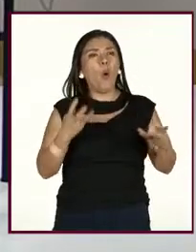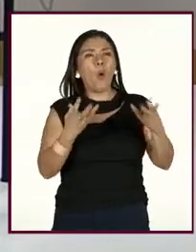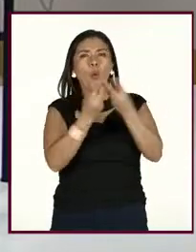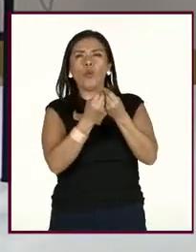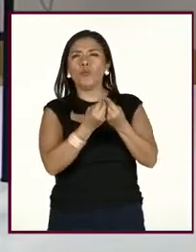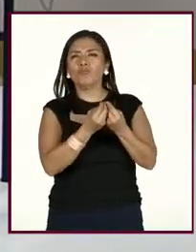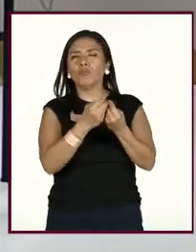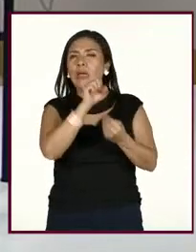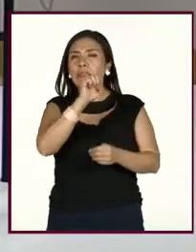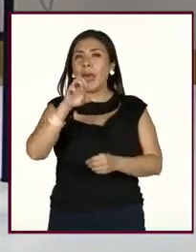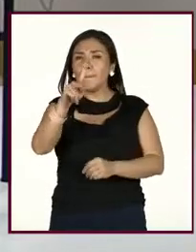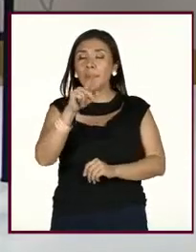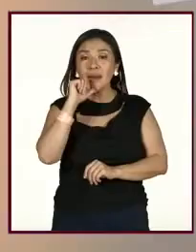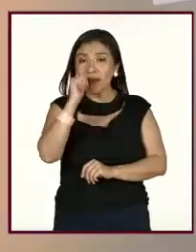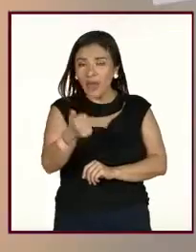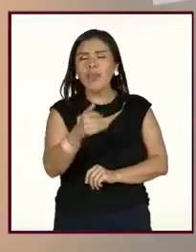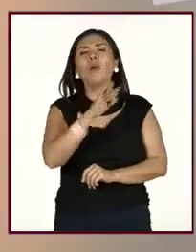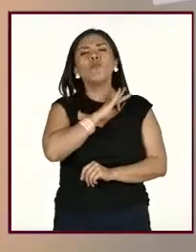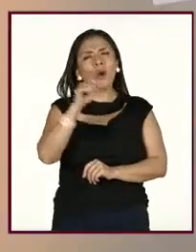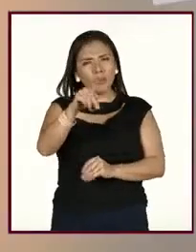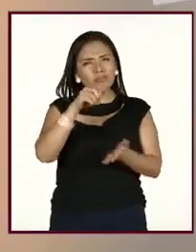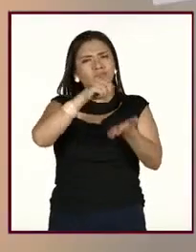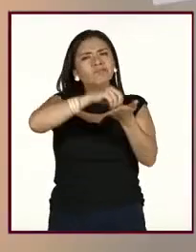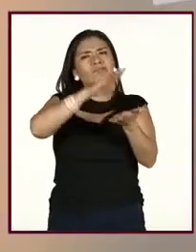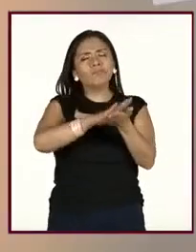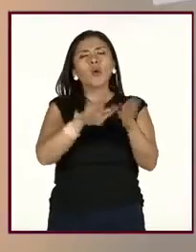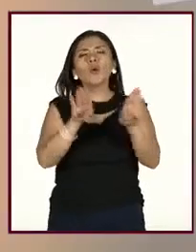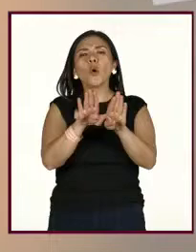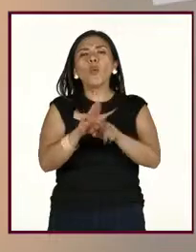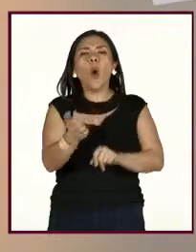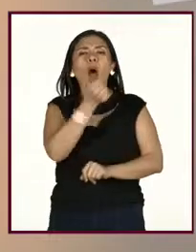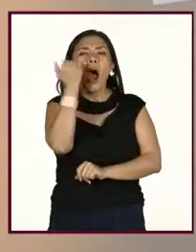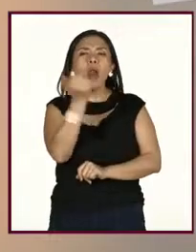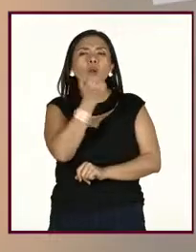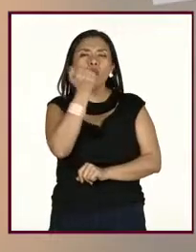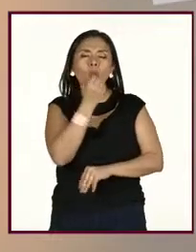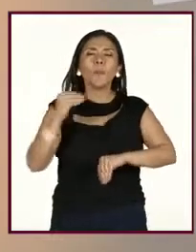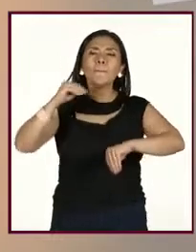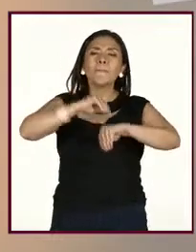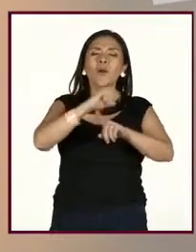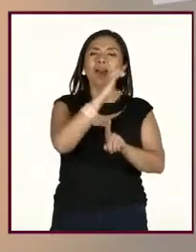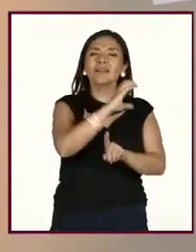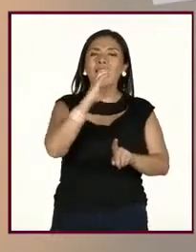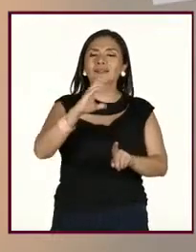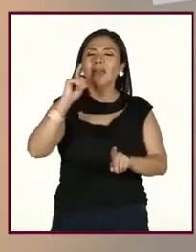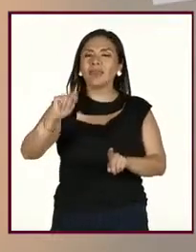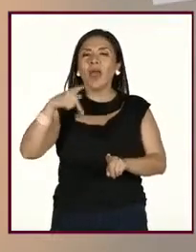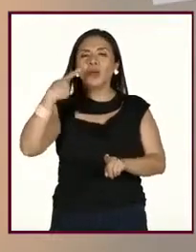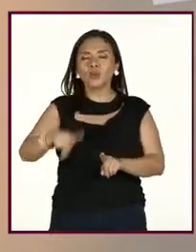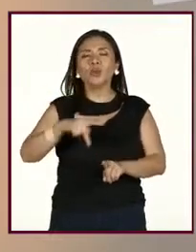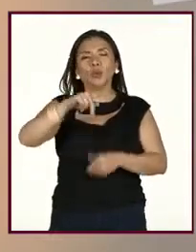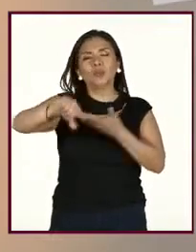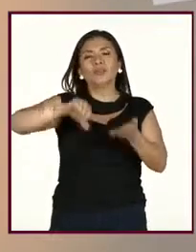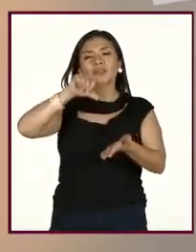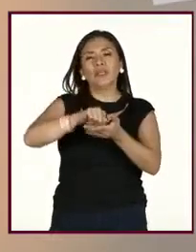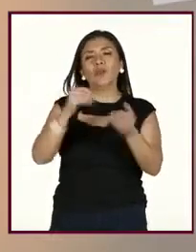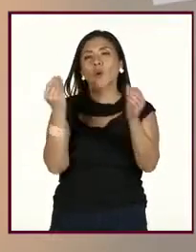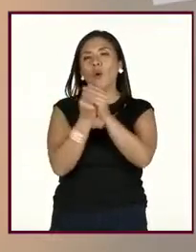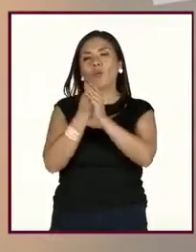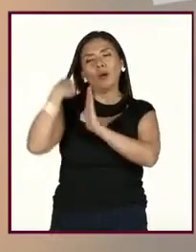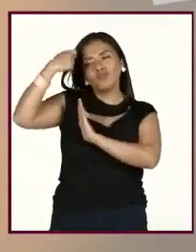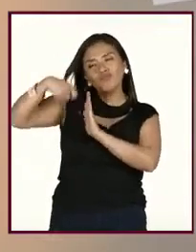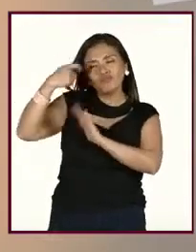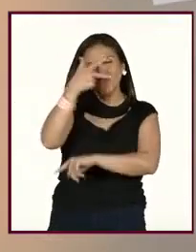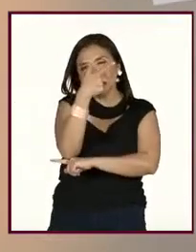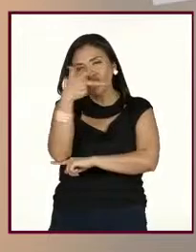parte de la plantilla de una escuela, pueden registrarse con el perfil de estudiante y colocar la clave del centro de trabajo o CCT, del